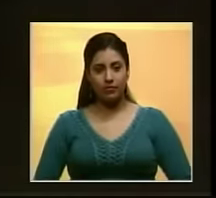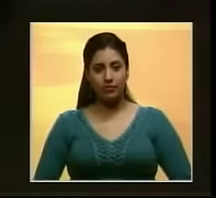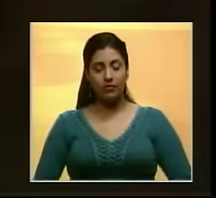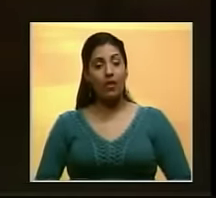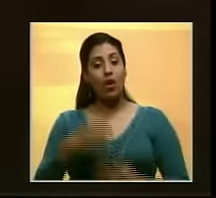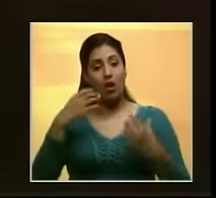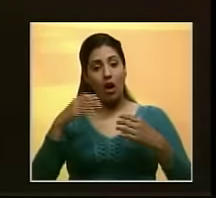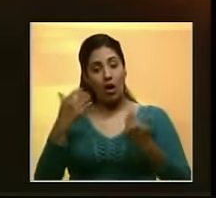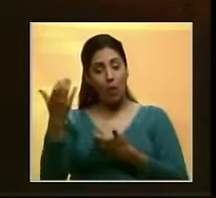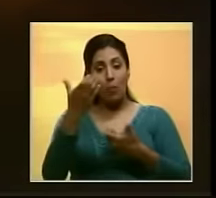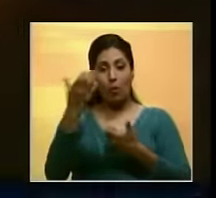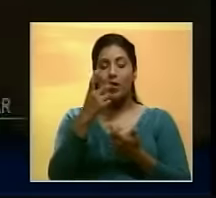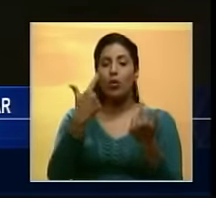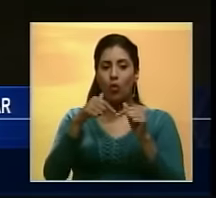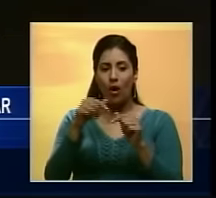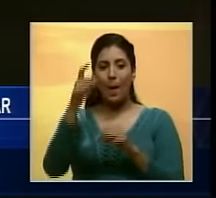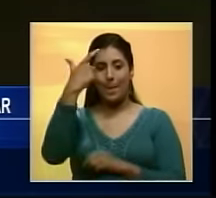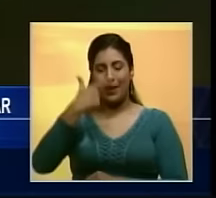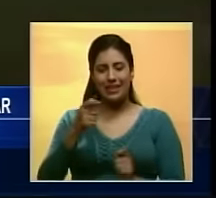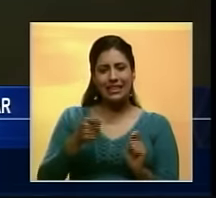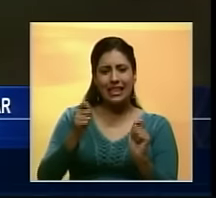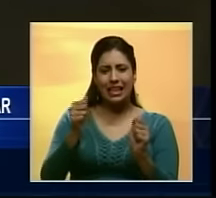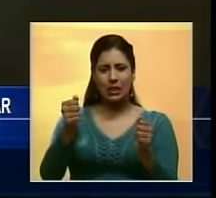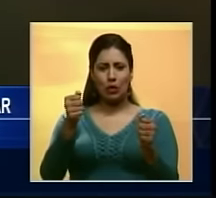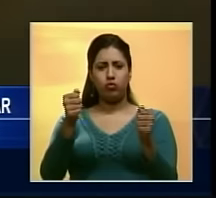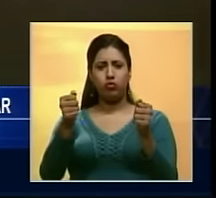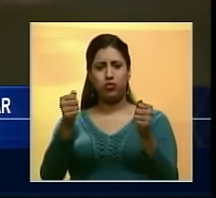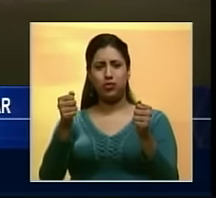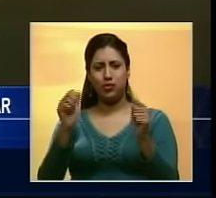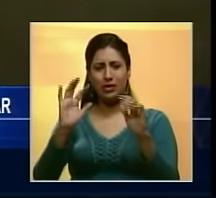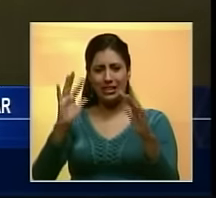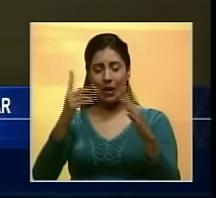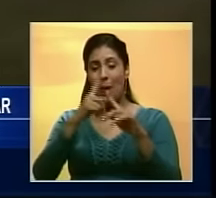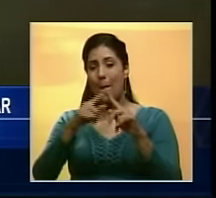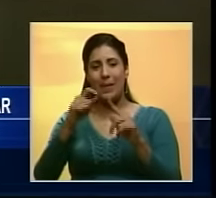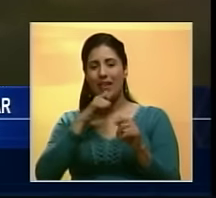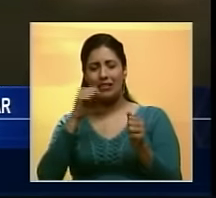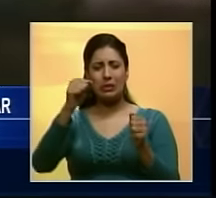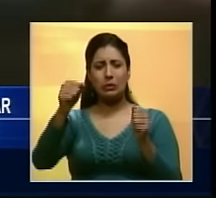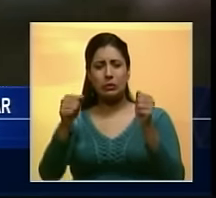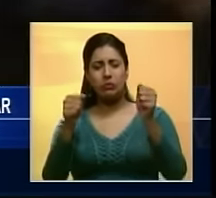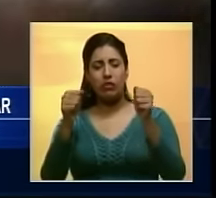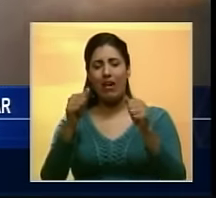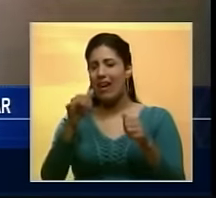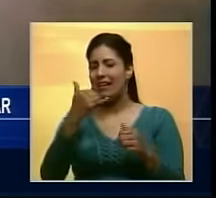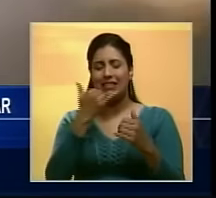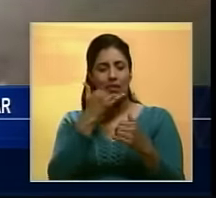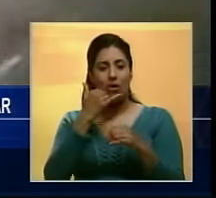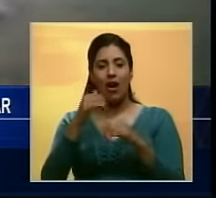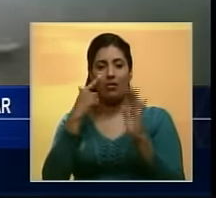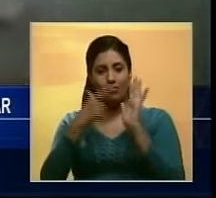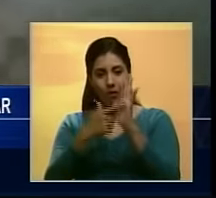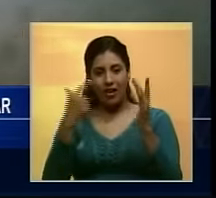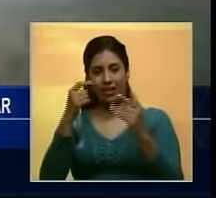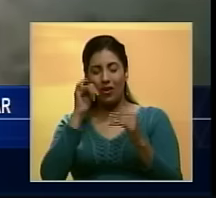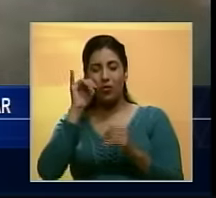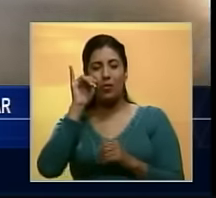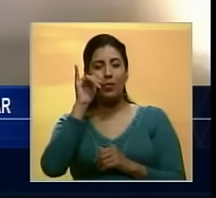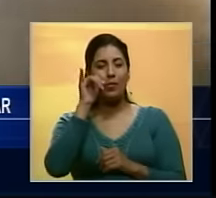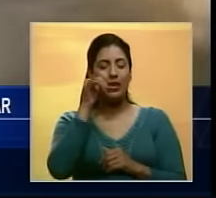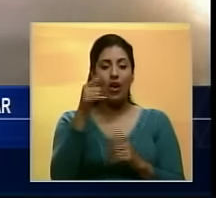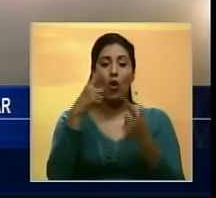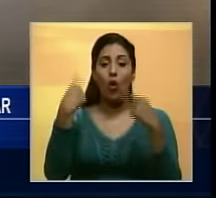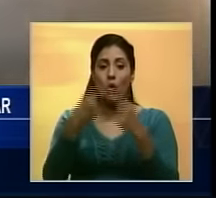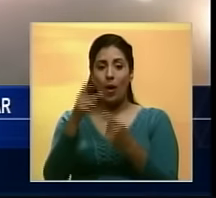Cuerpos de socorro aseguran que el piloto trató de sortear la situación, pero estas maniobras fueron infructuosas. Como lo muestran estas imágenes,